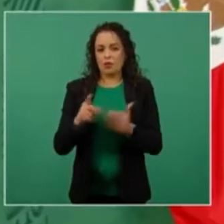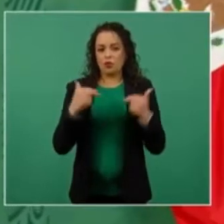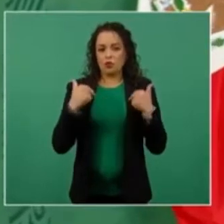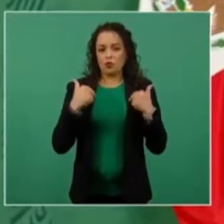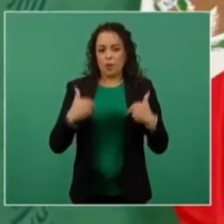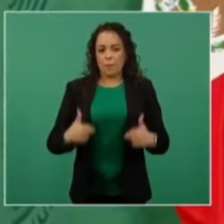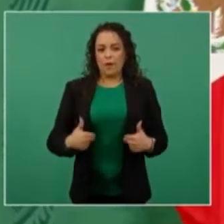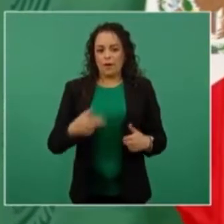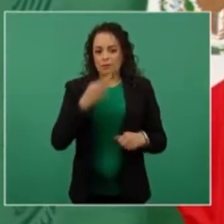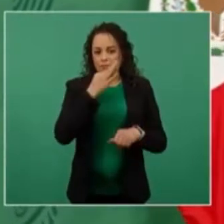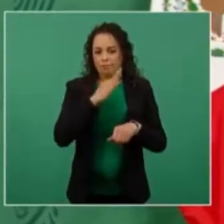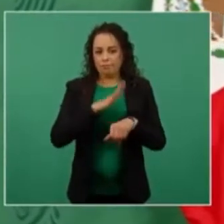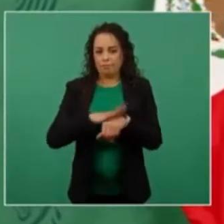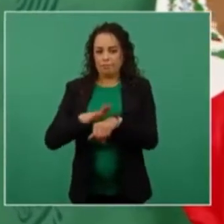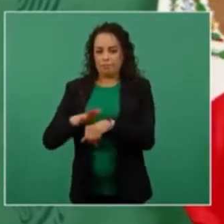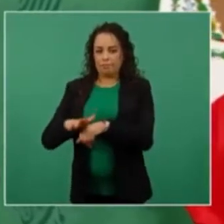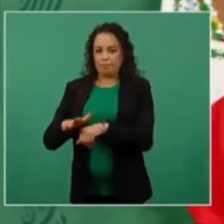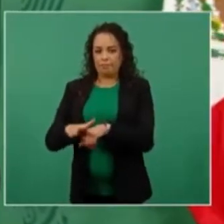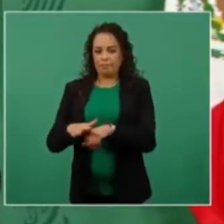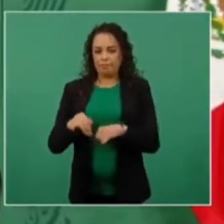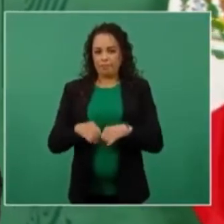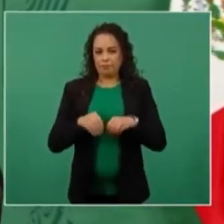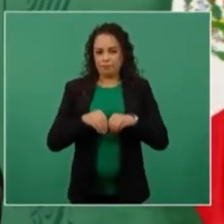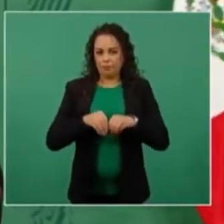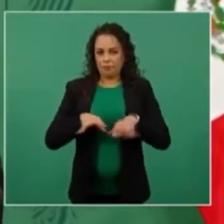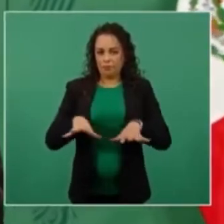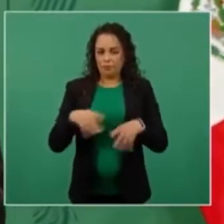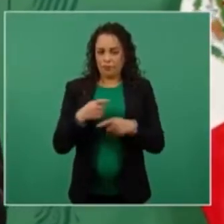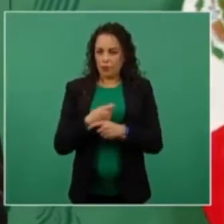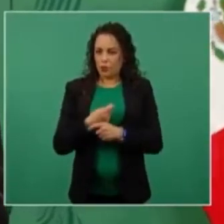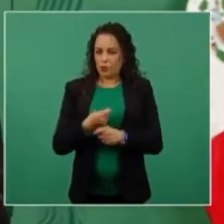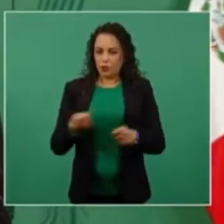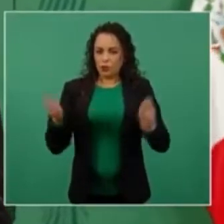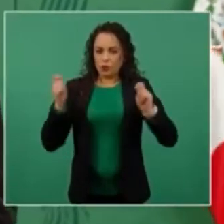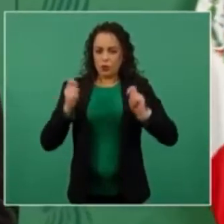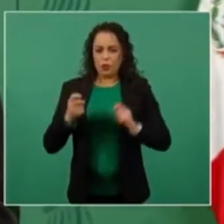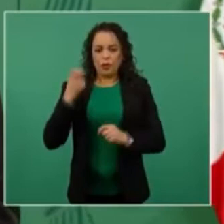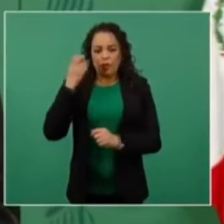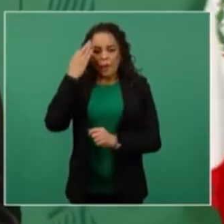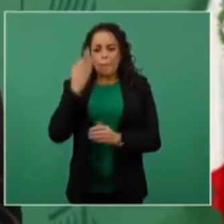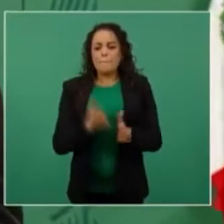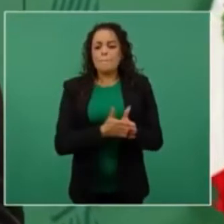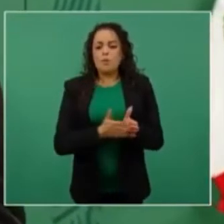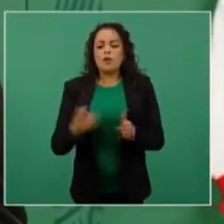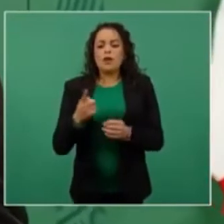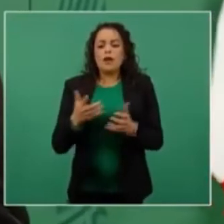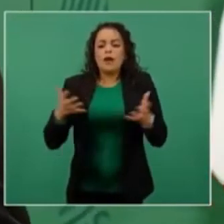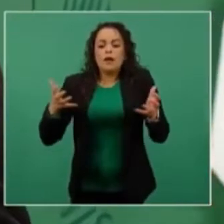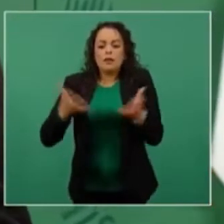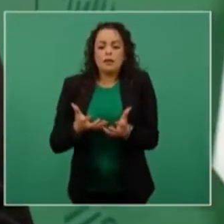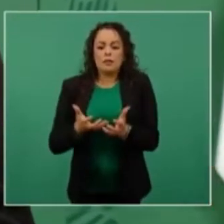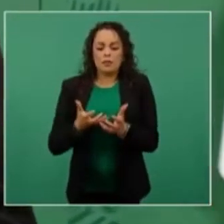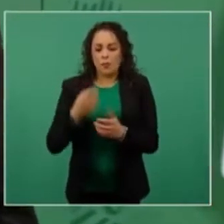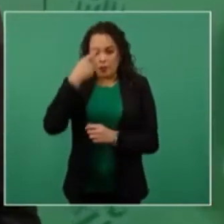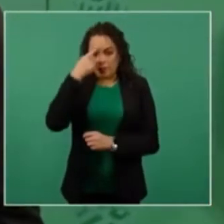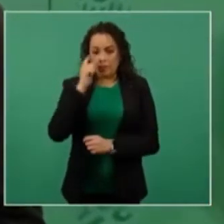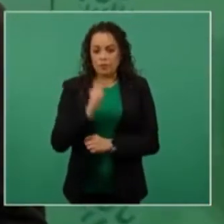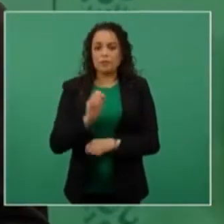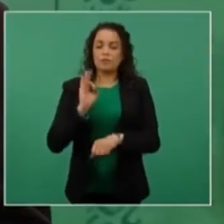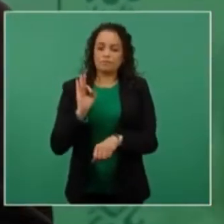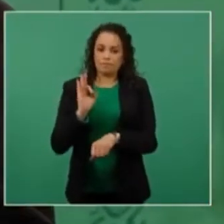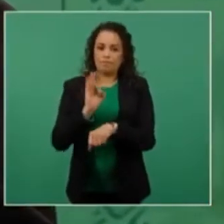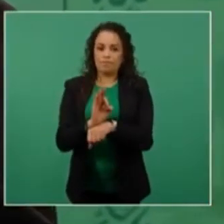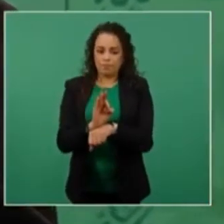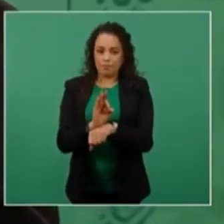Lo que hemos venido haciendo para proteger los derechos